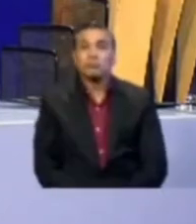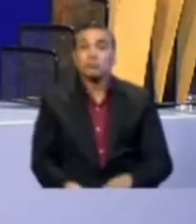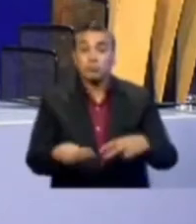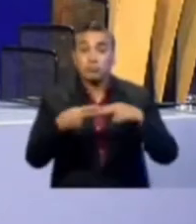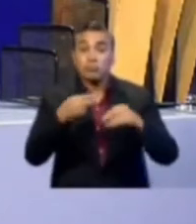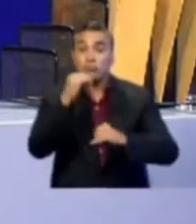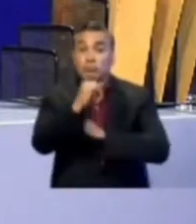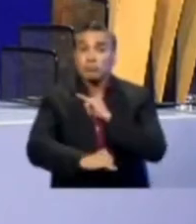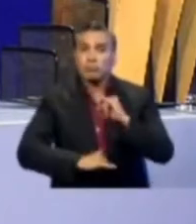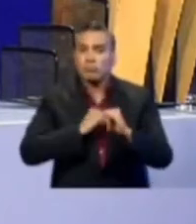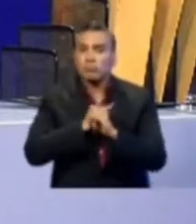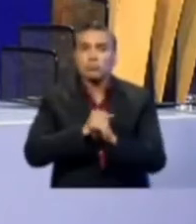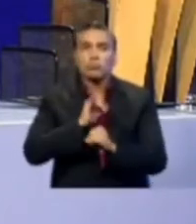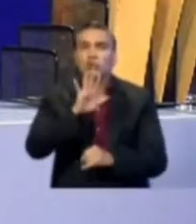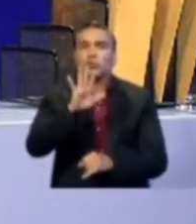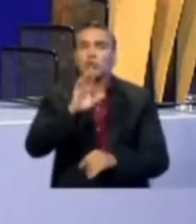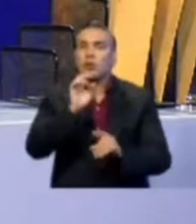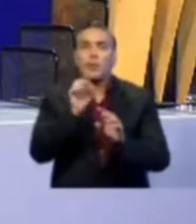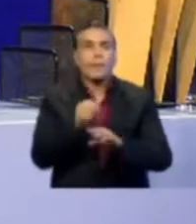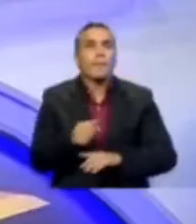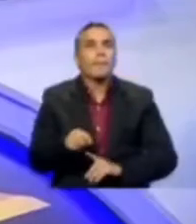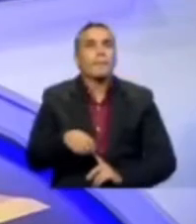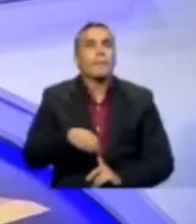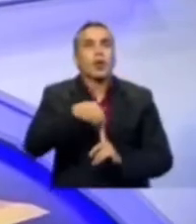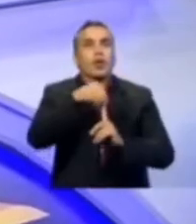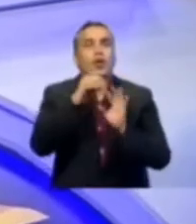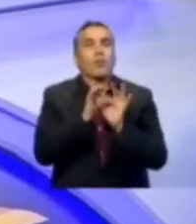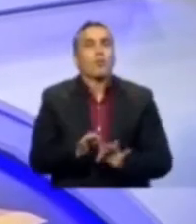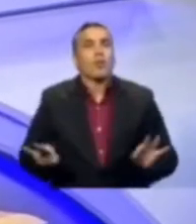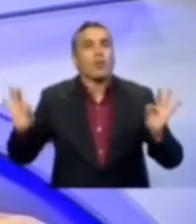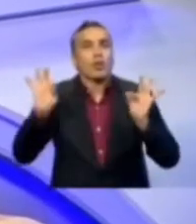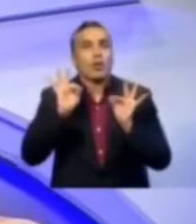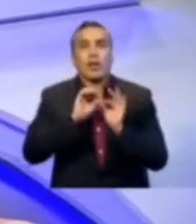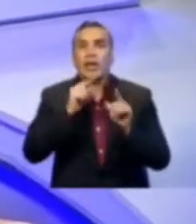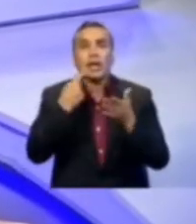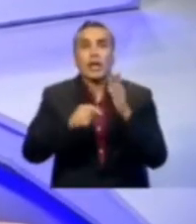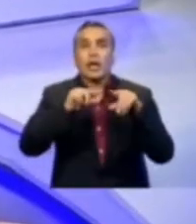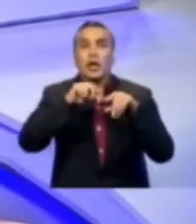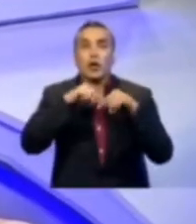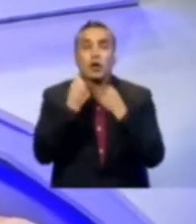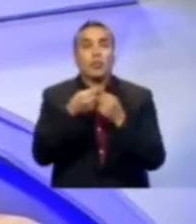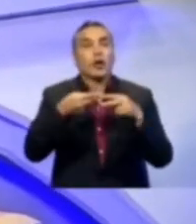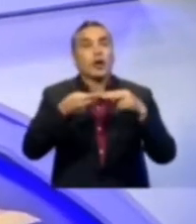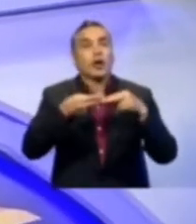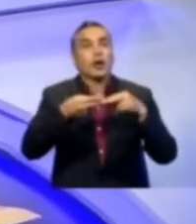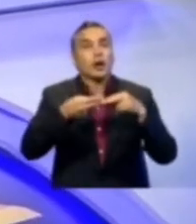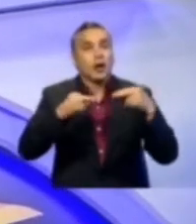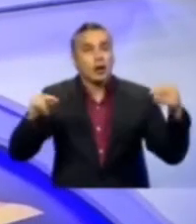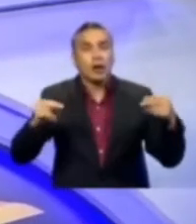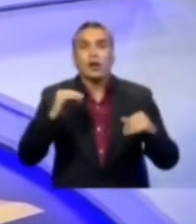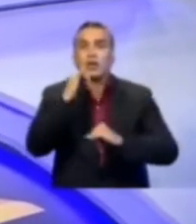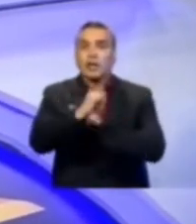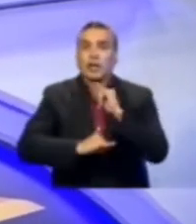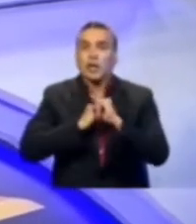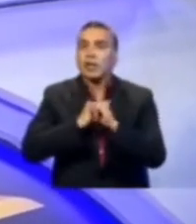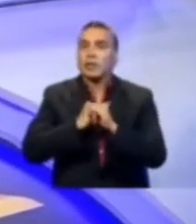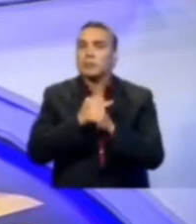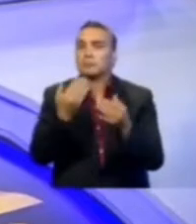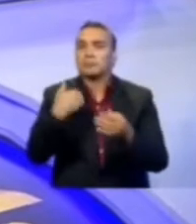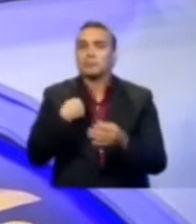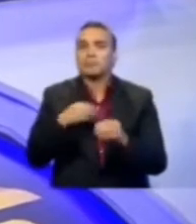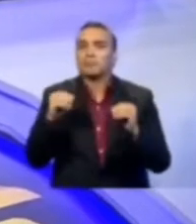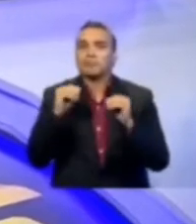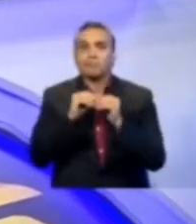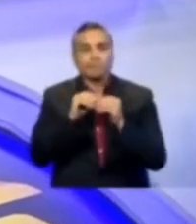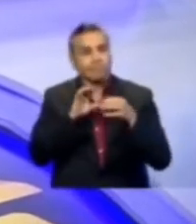relaciones internacionales, ¿cuáles serán sus prioridades fundamentales? ¿Con qué grupos regionales, organismos internacionales y multilaterales tendrá